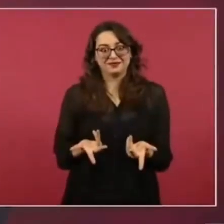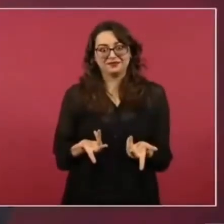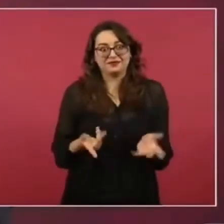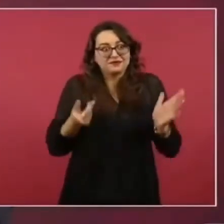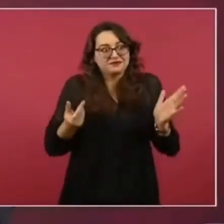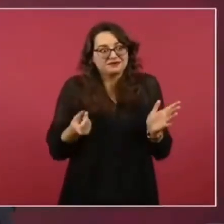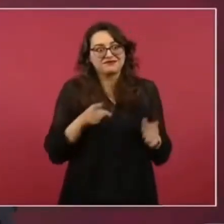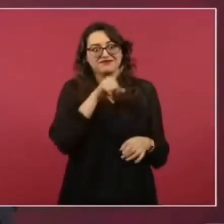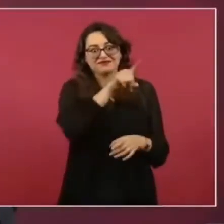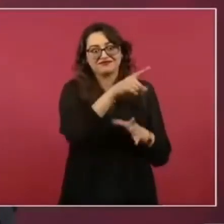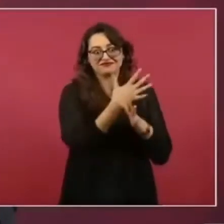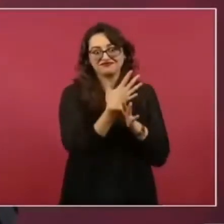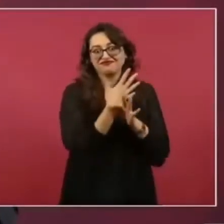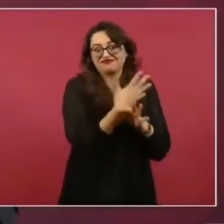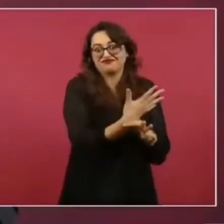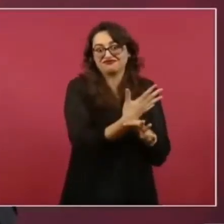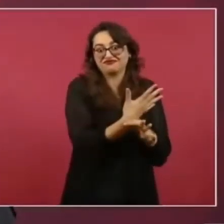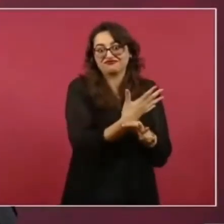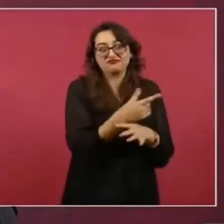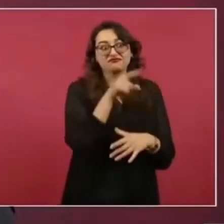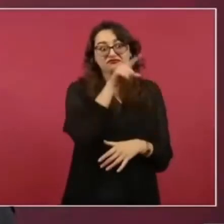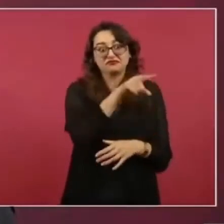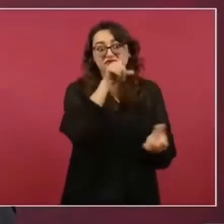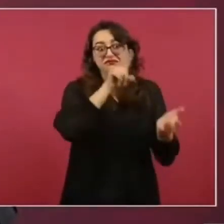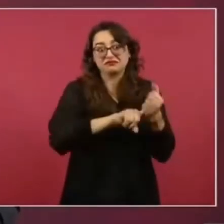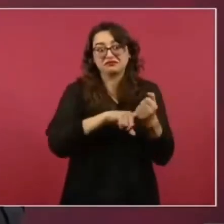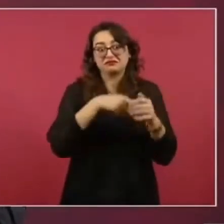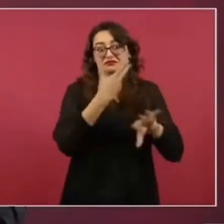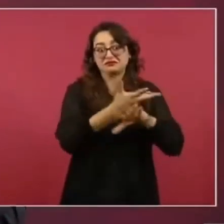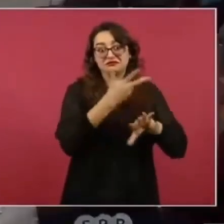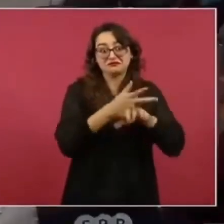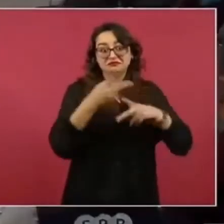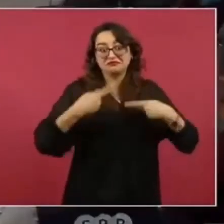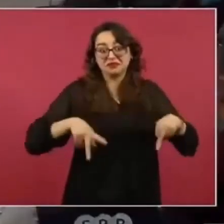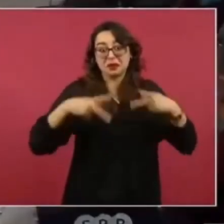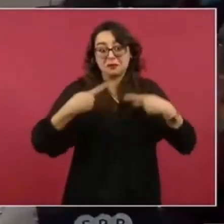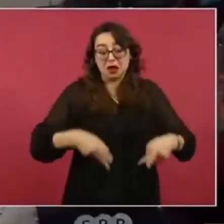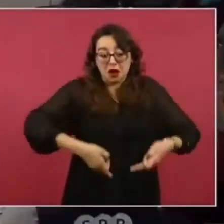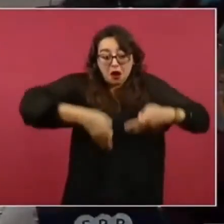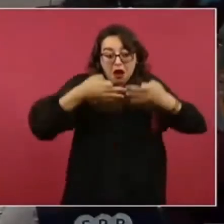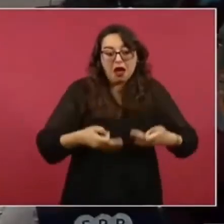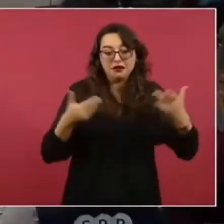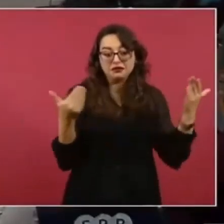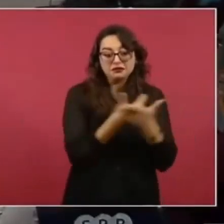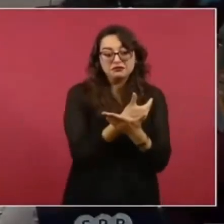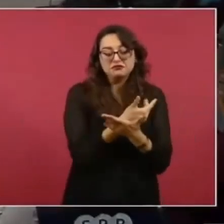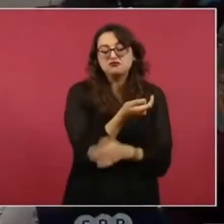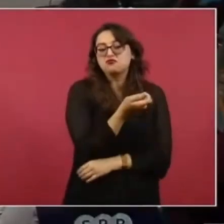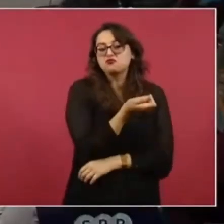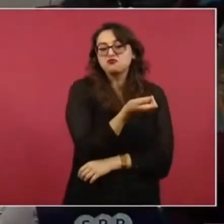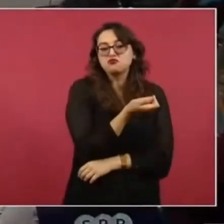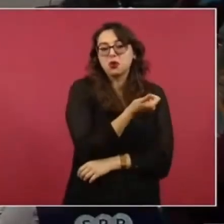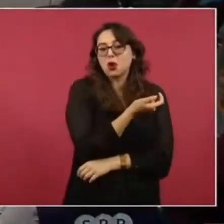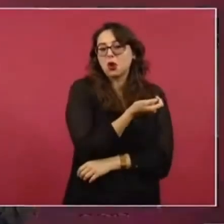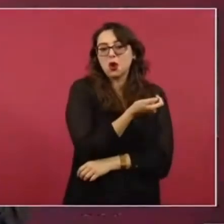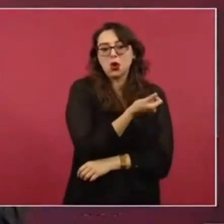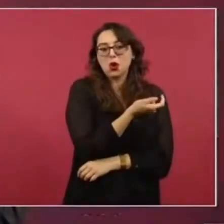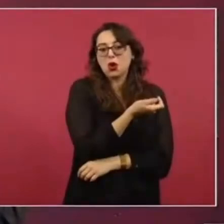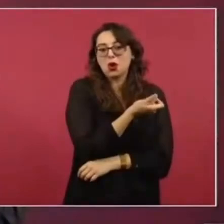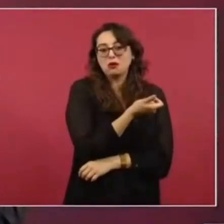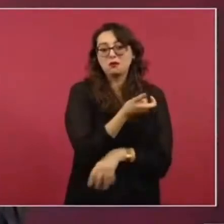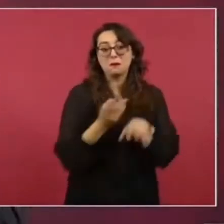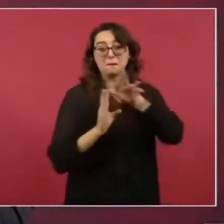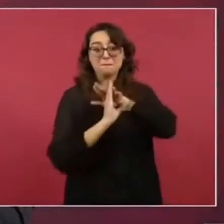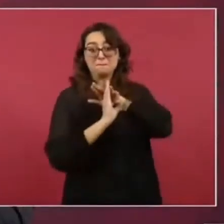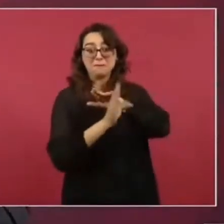Porque su tasa de crecimiento demográfico es muy pequeña. Por eso necesitan la migración. Si se hiciese lo que